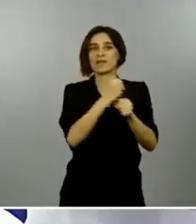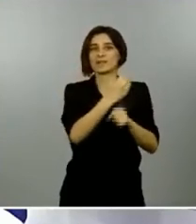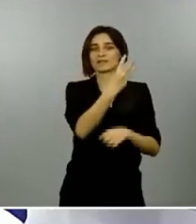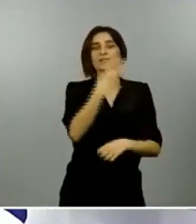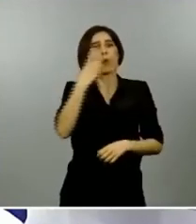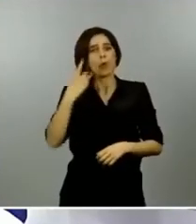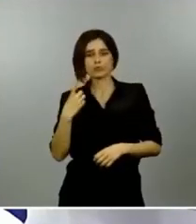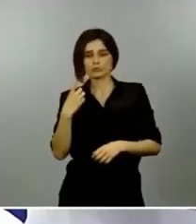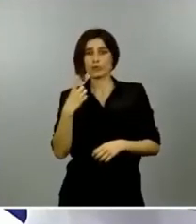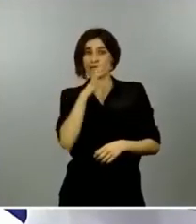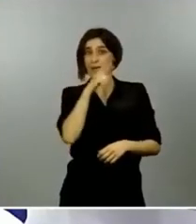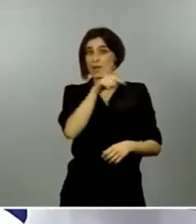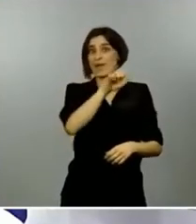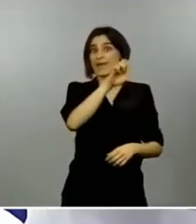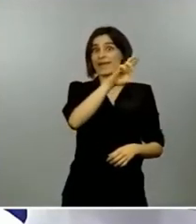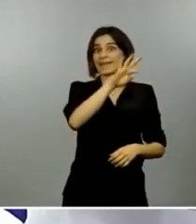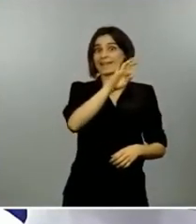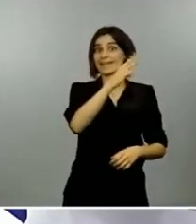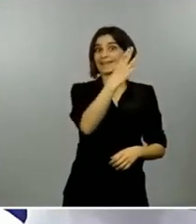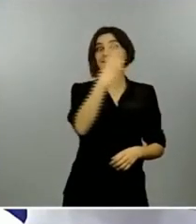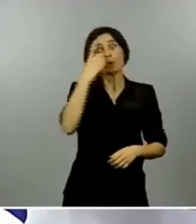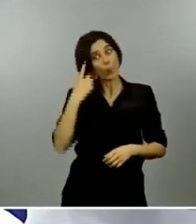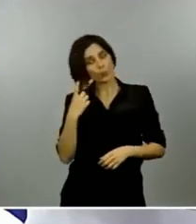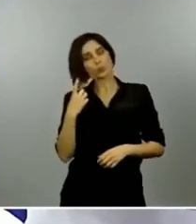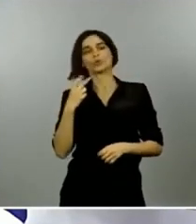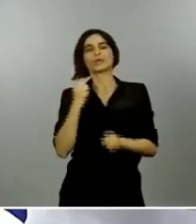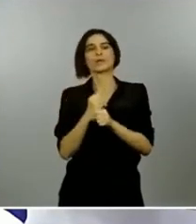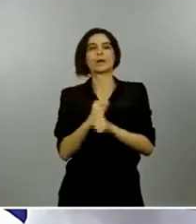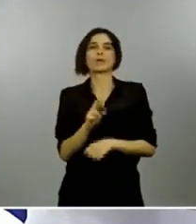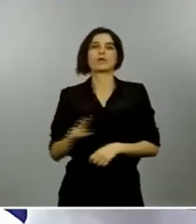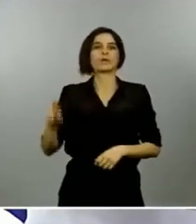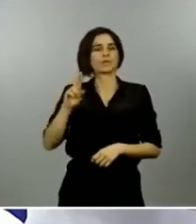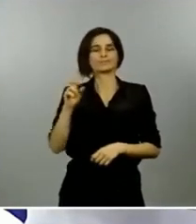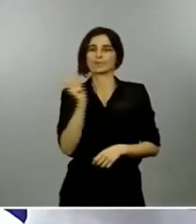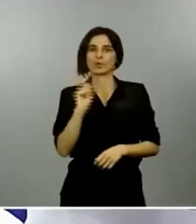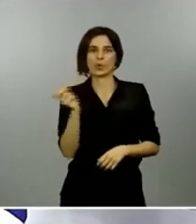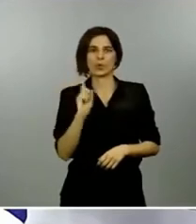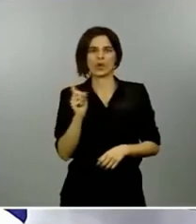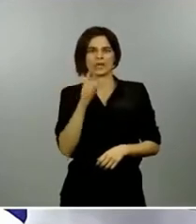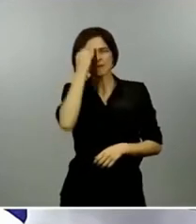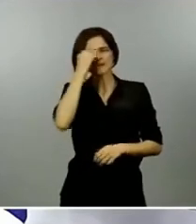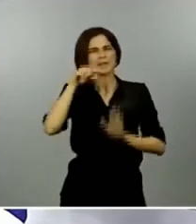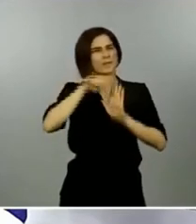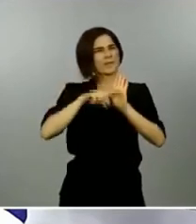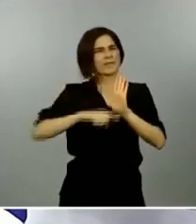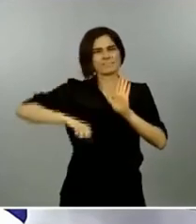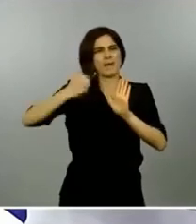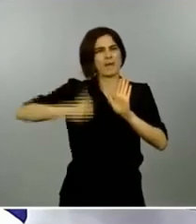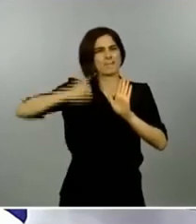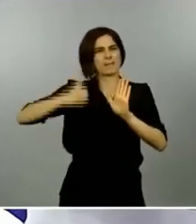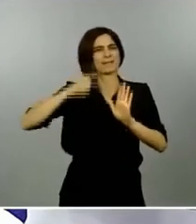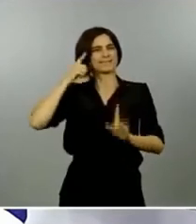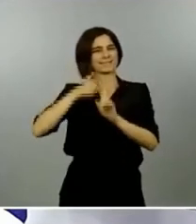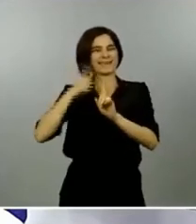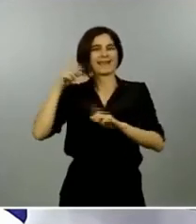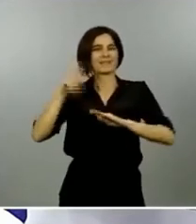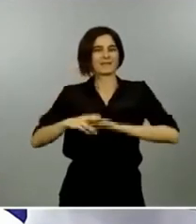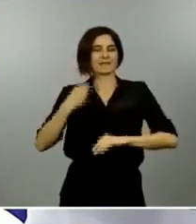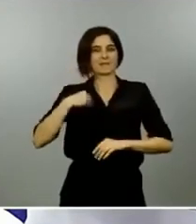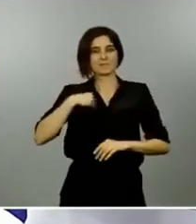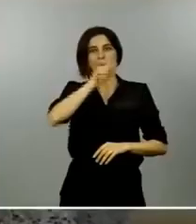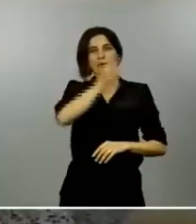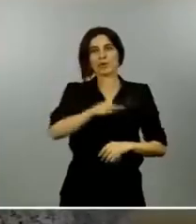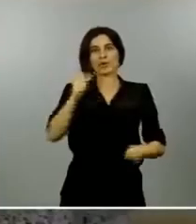plantean tomar más medidas para evitar que esto ocurra y por último le quería plantear otro tema que está ahora mismo encima de la mesa que es el